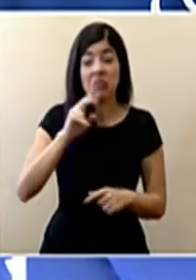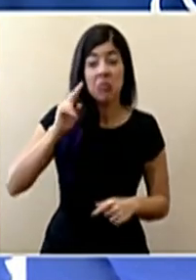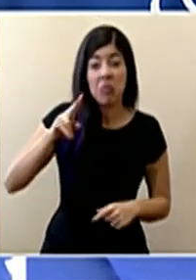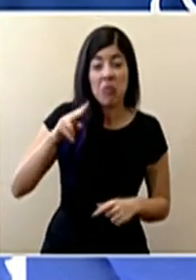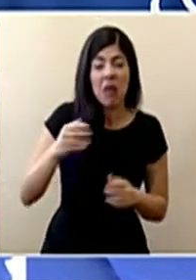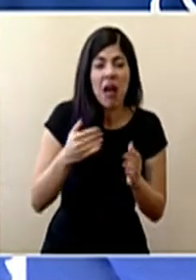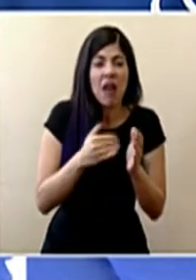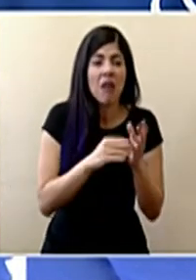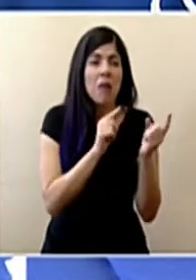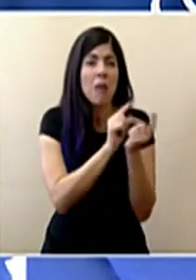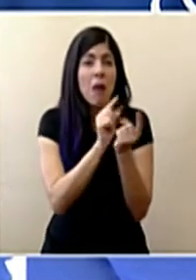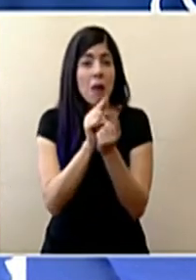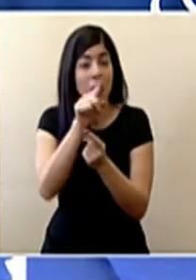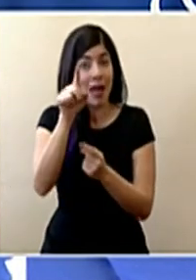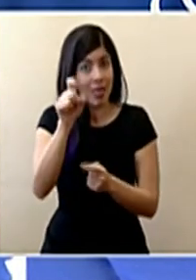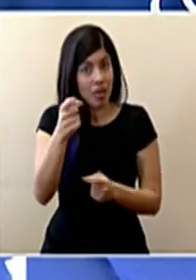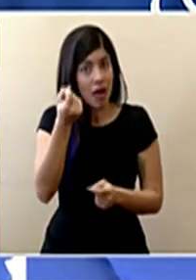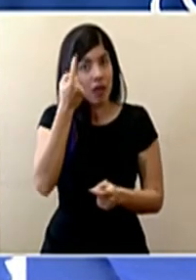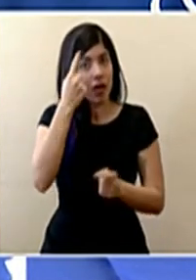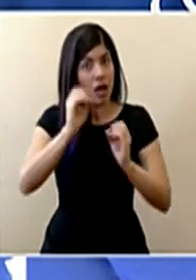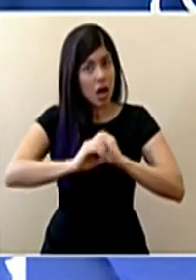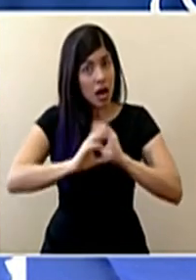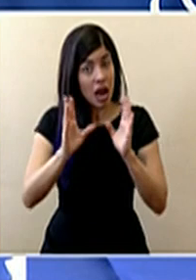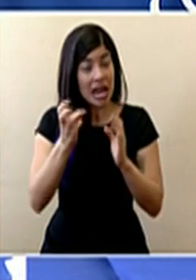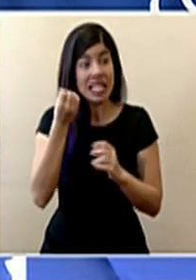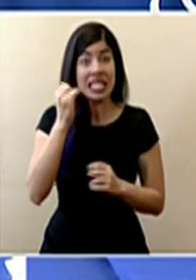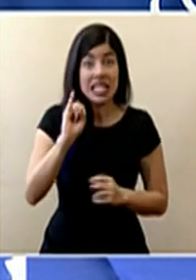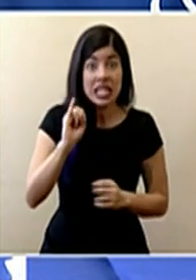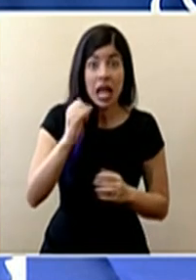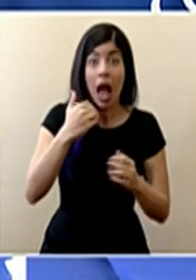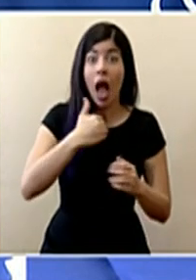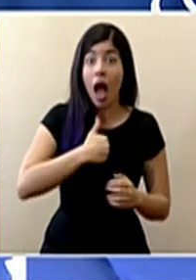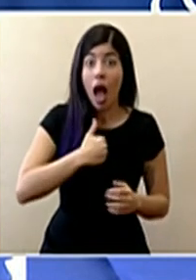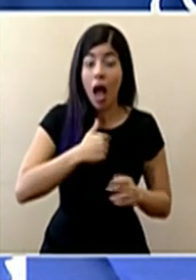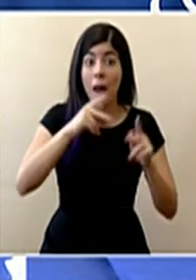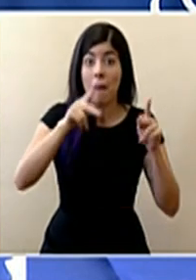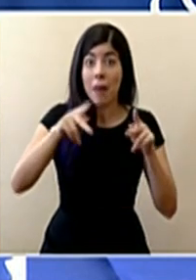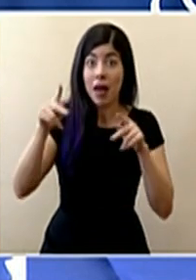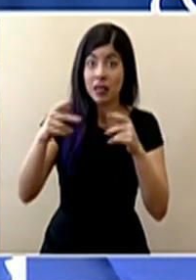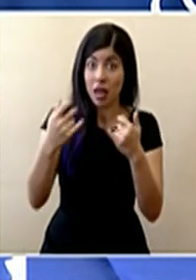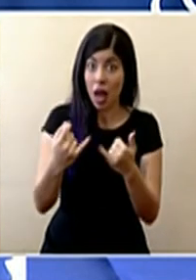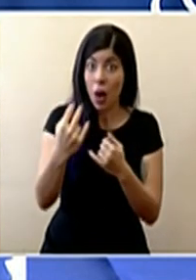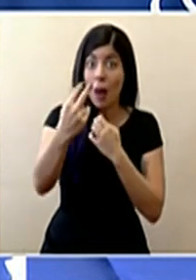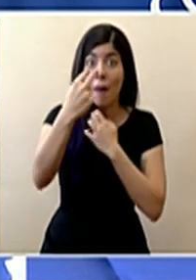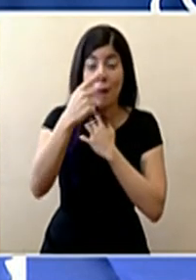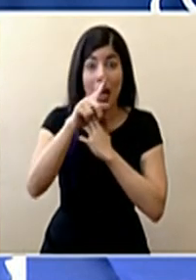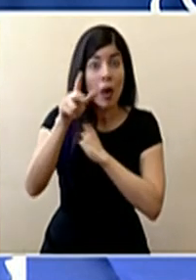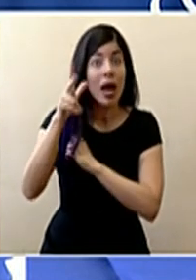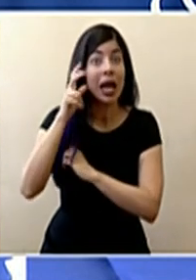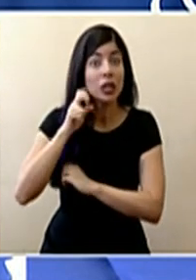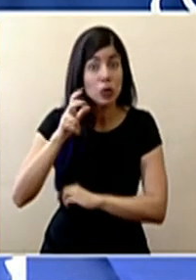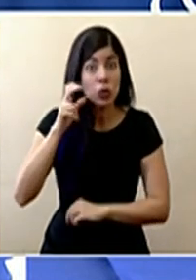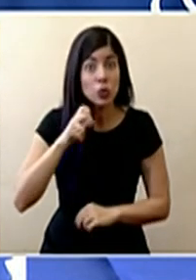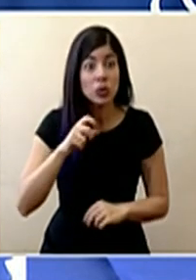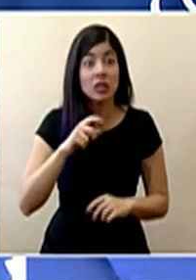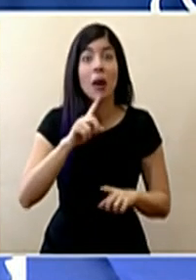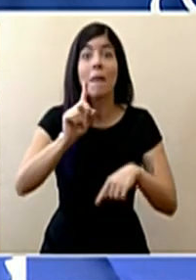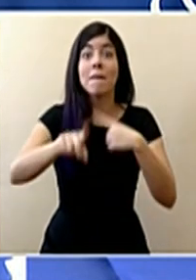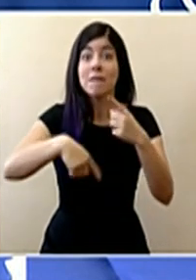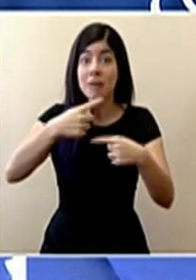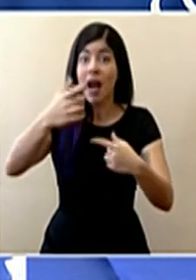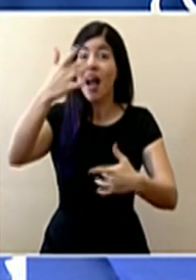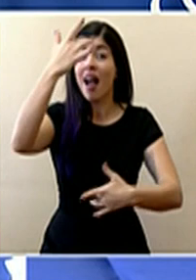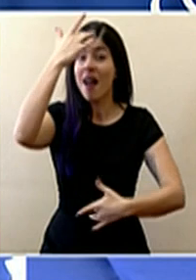y tenemos que ponerlo en esa perspectiva clara, es que si hay personas que nos están viendo en este momento, nos están escuchando, que van a enfermar